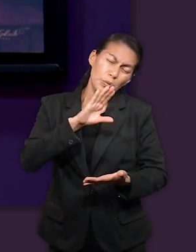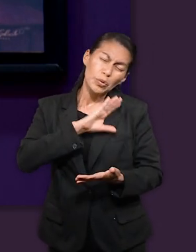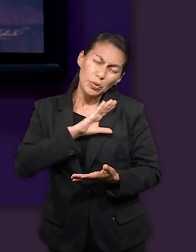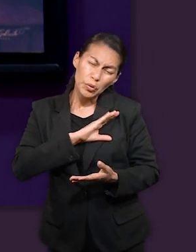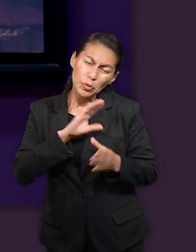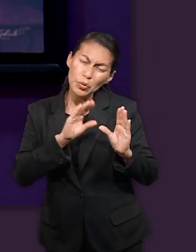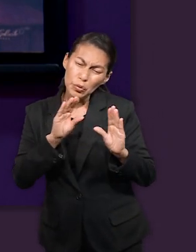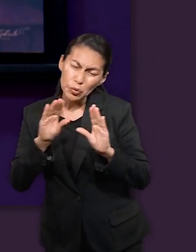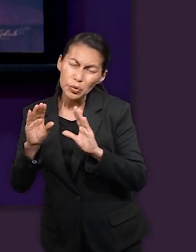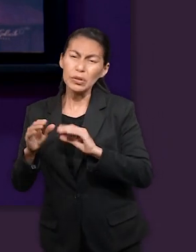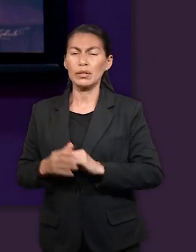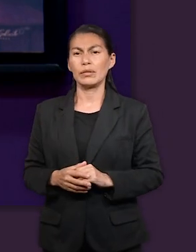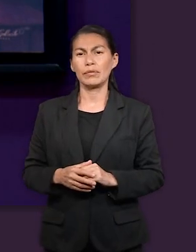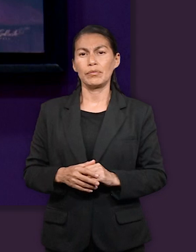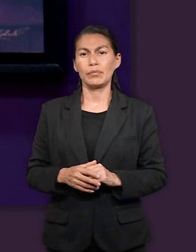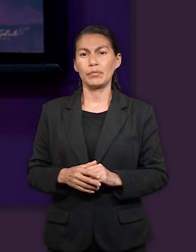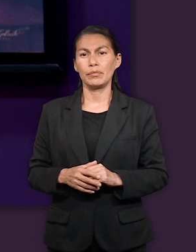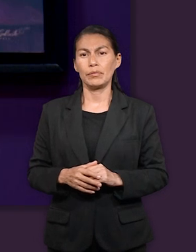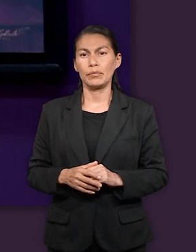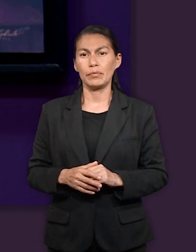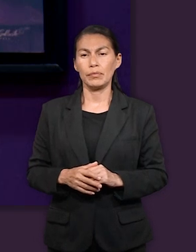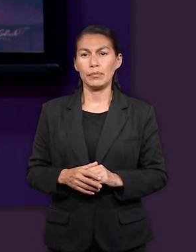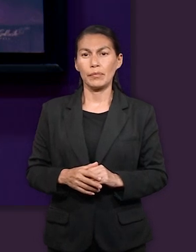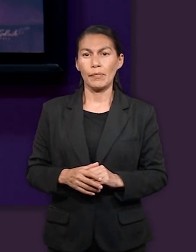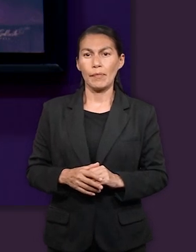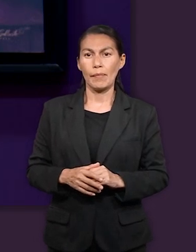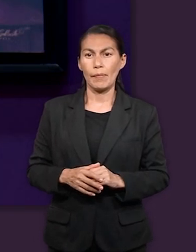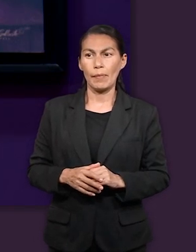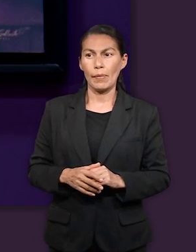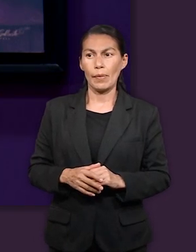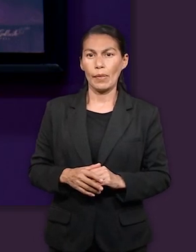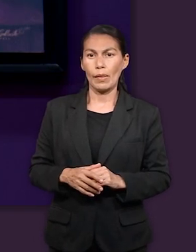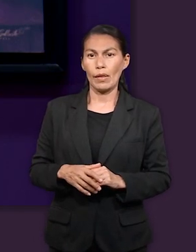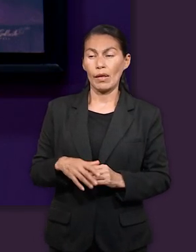sucedido todos estos acontecimientos negativos y quizás que